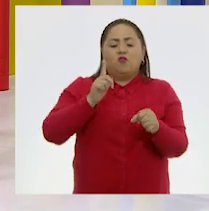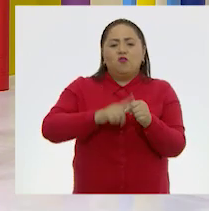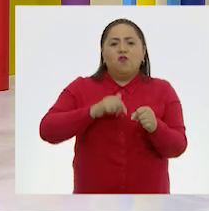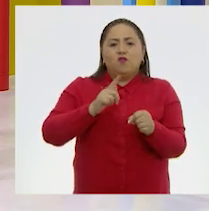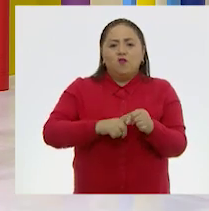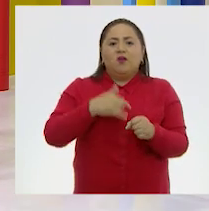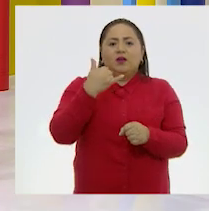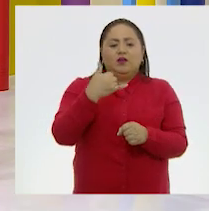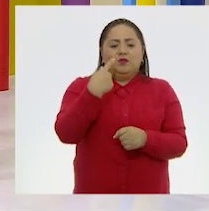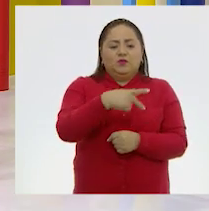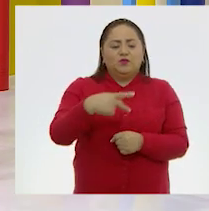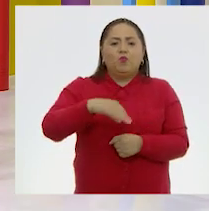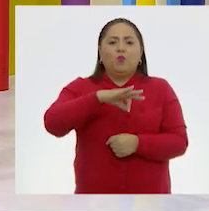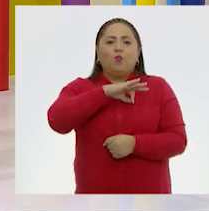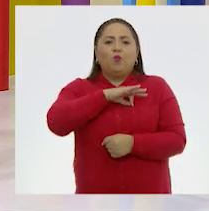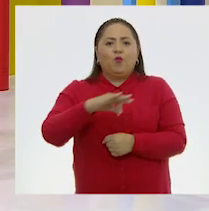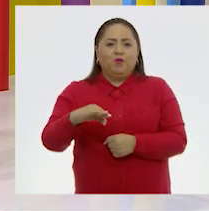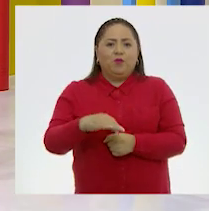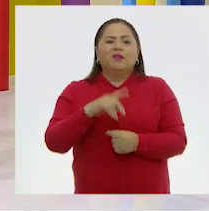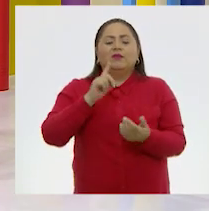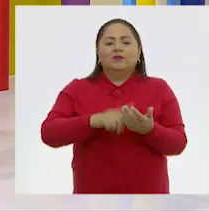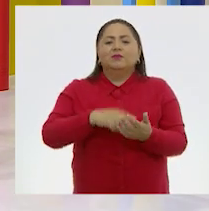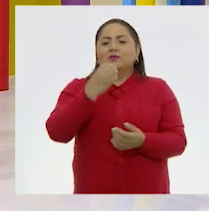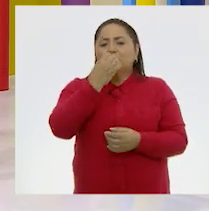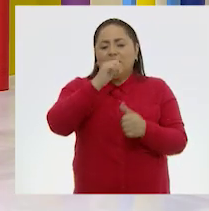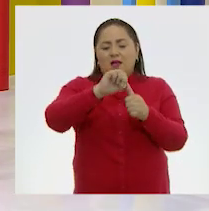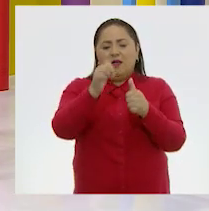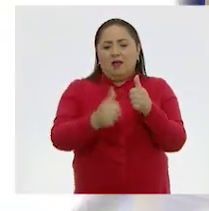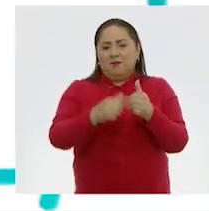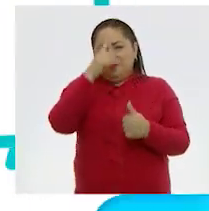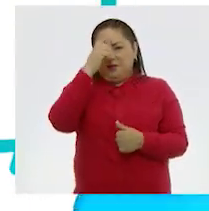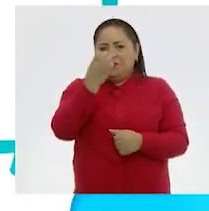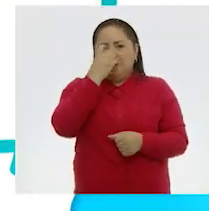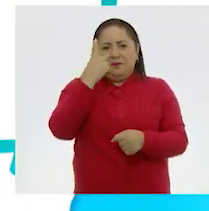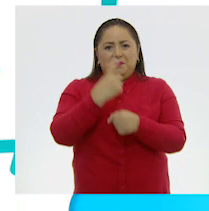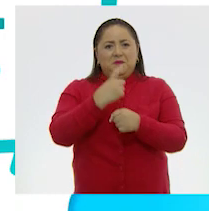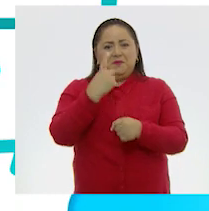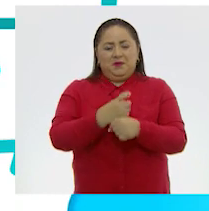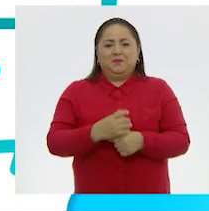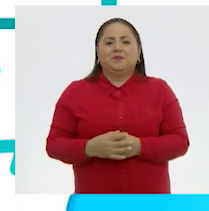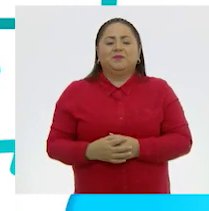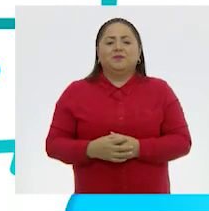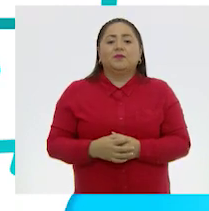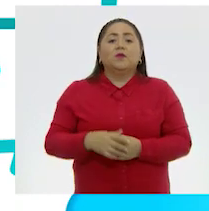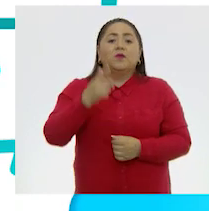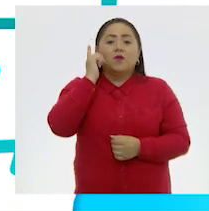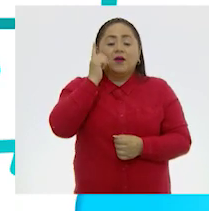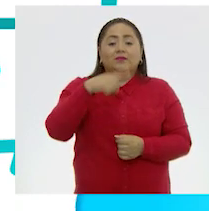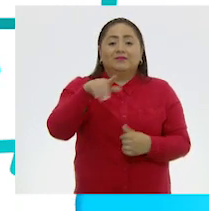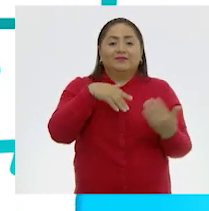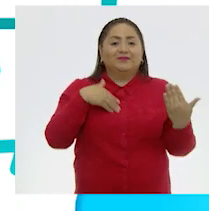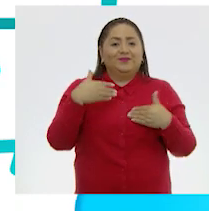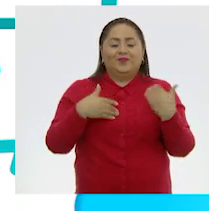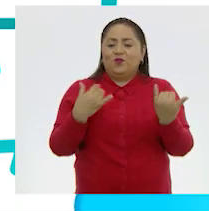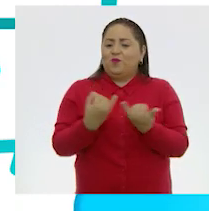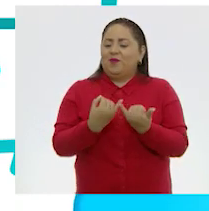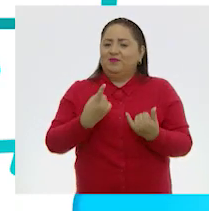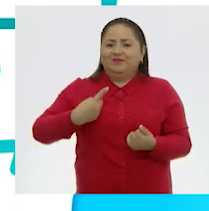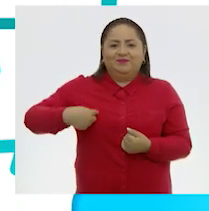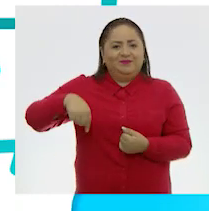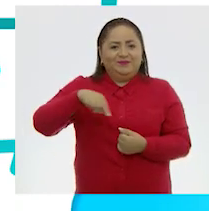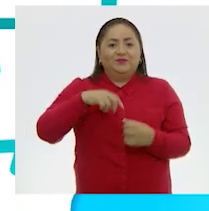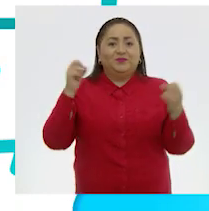colores y sus posibilidades de la asignatura de artes para el primer grado de primaria. Espero lo hayan disfrutado tanto como nosotros.